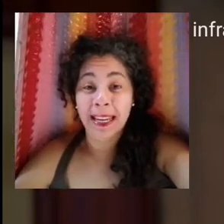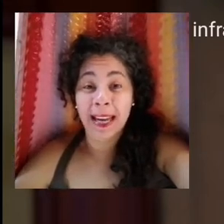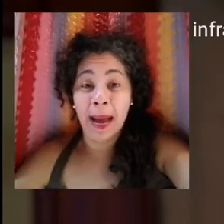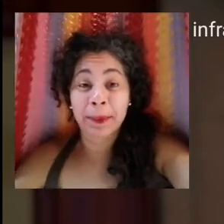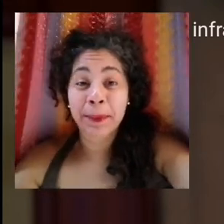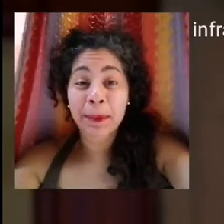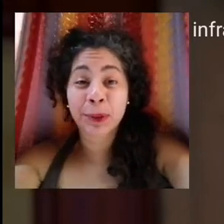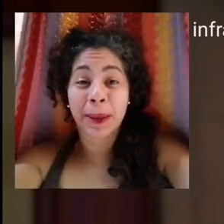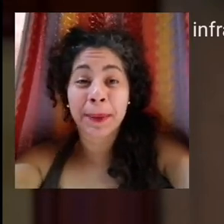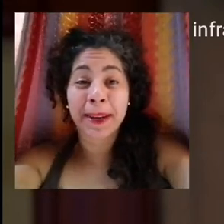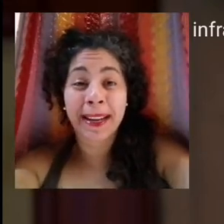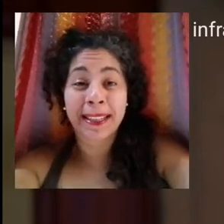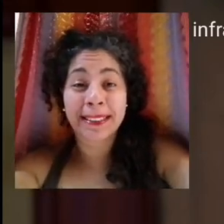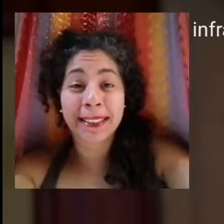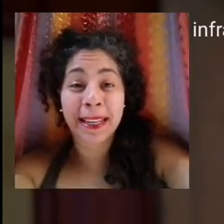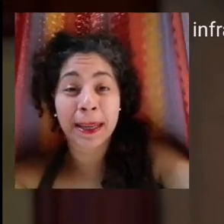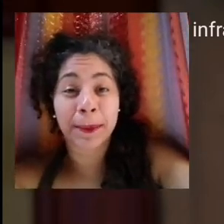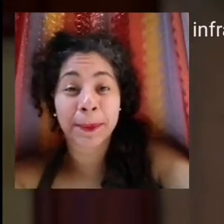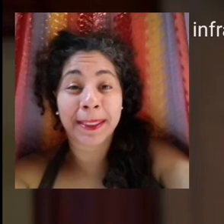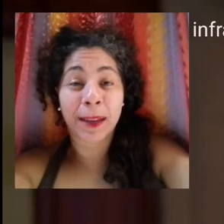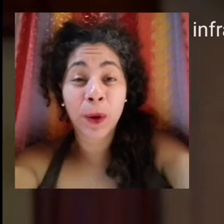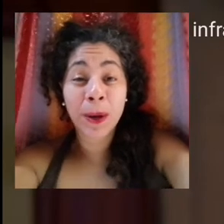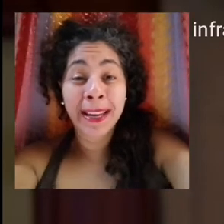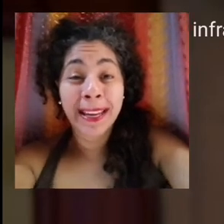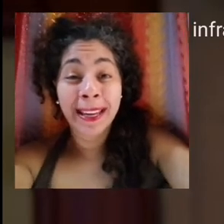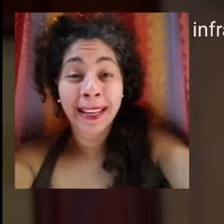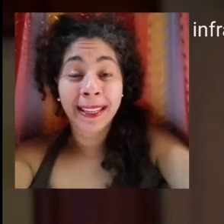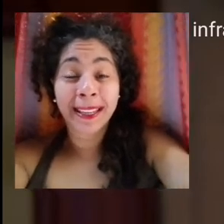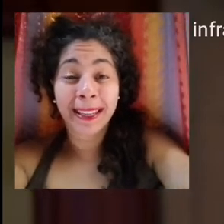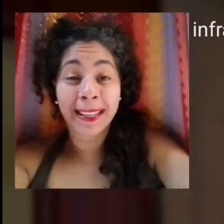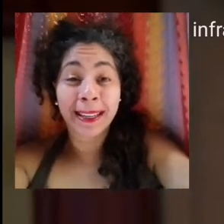este, a ver, vamos a ver este video.